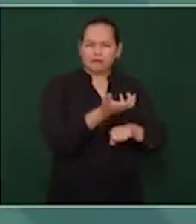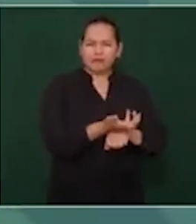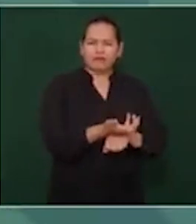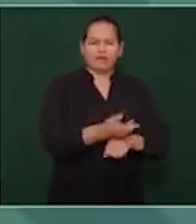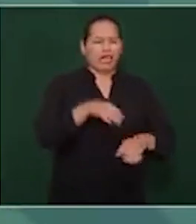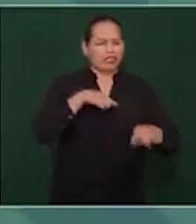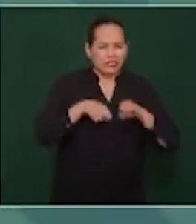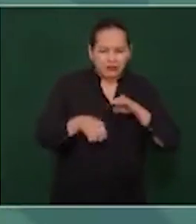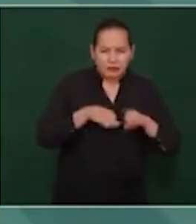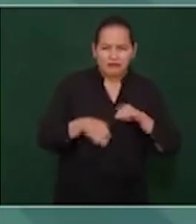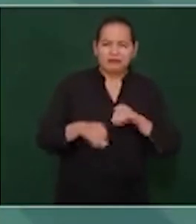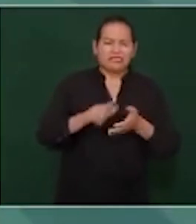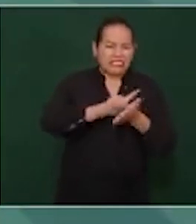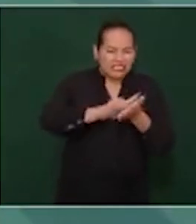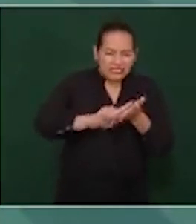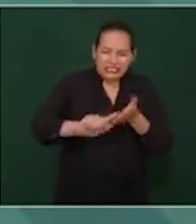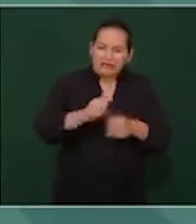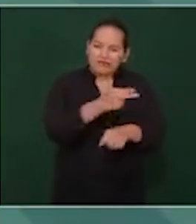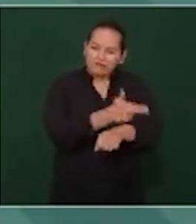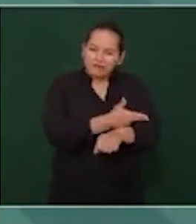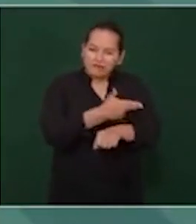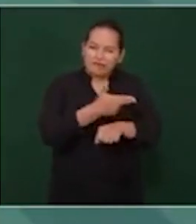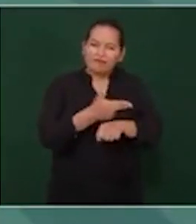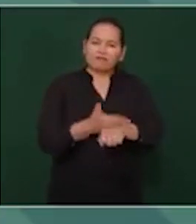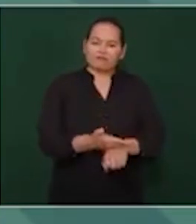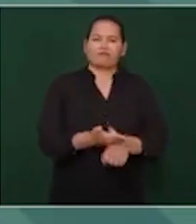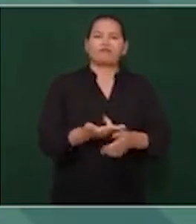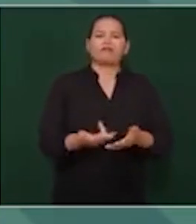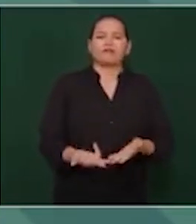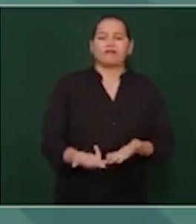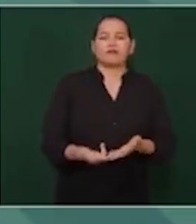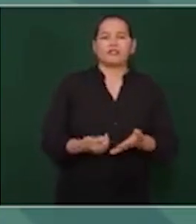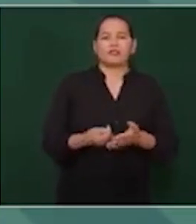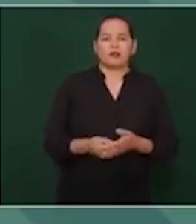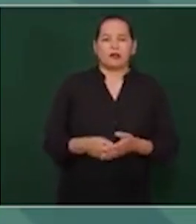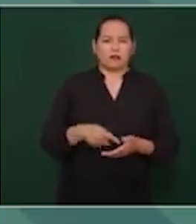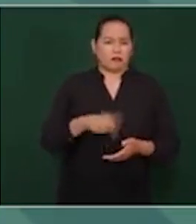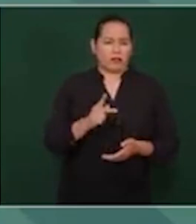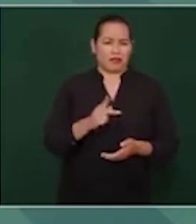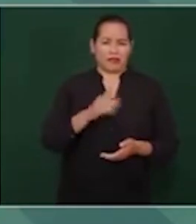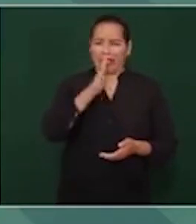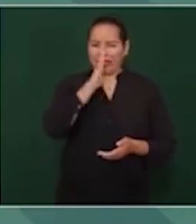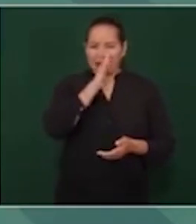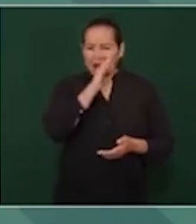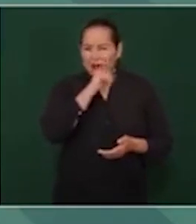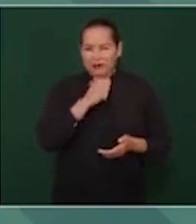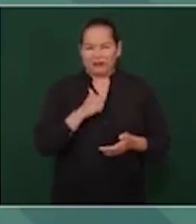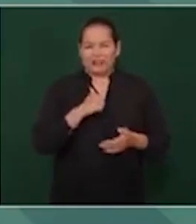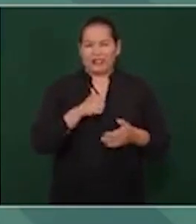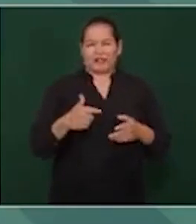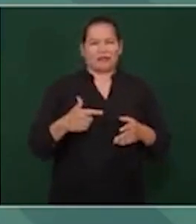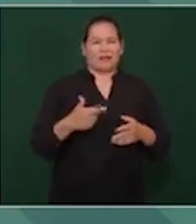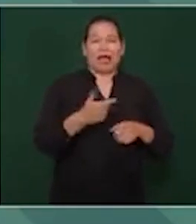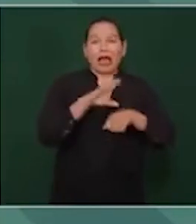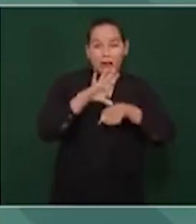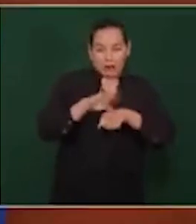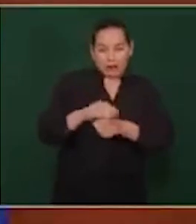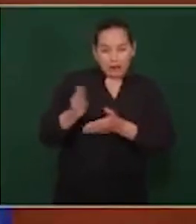que a los poblanos que están en Nueva York se les ofenda,